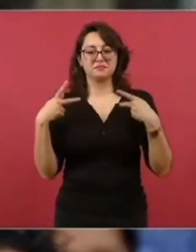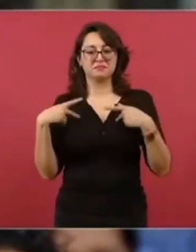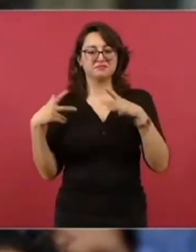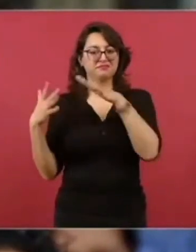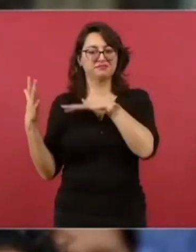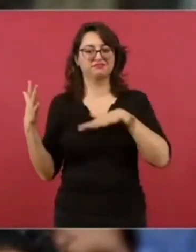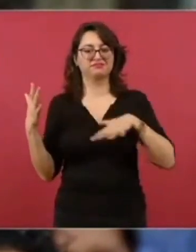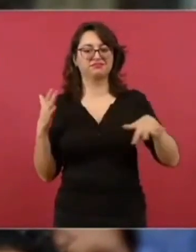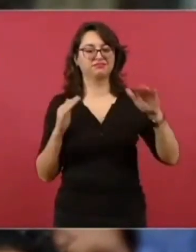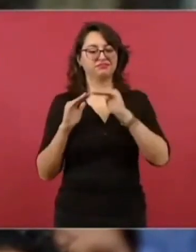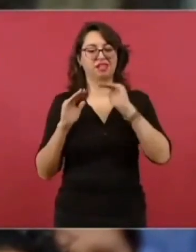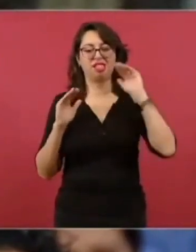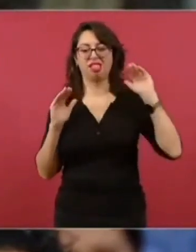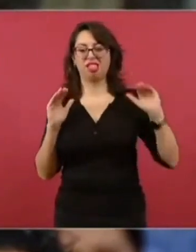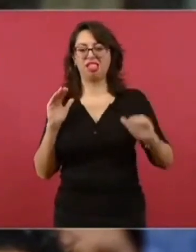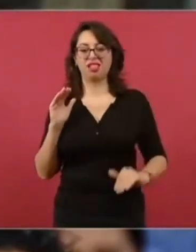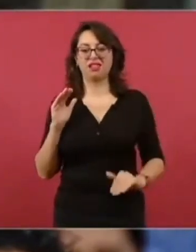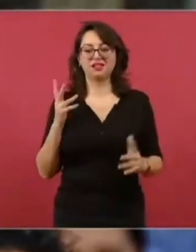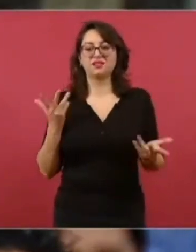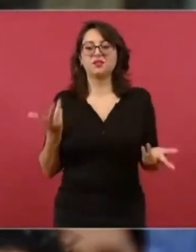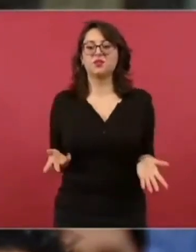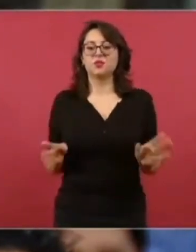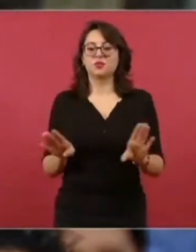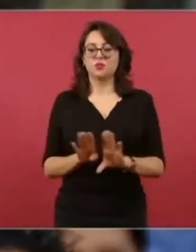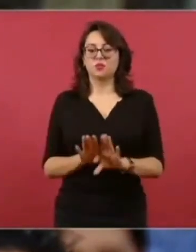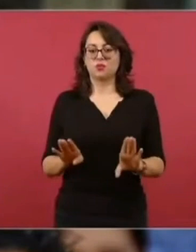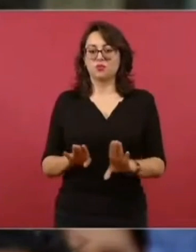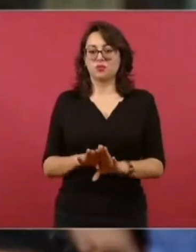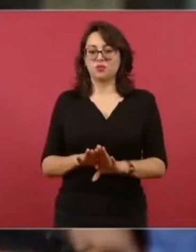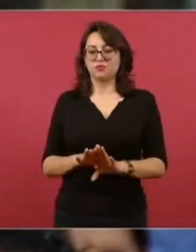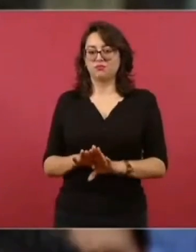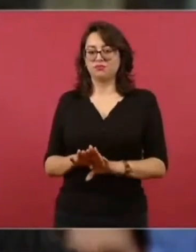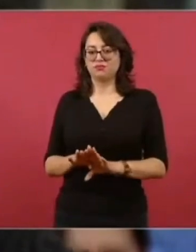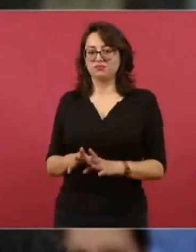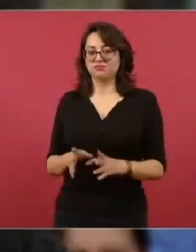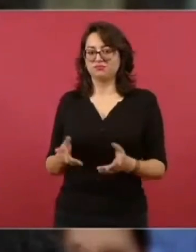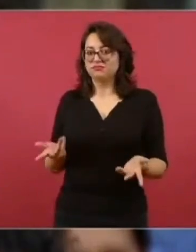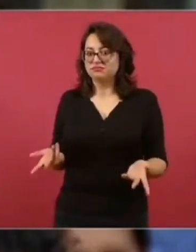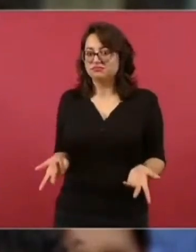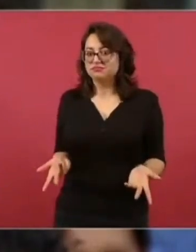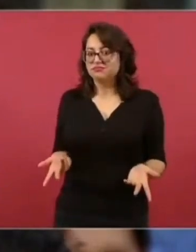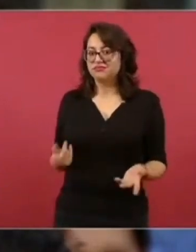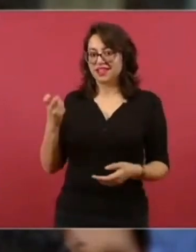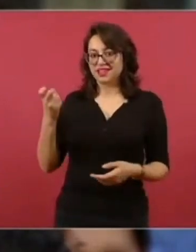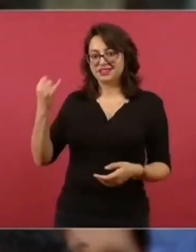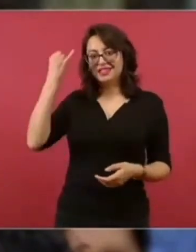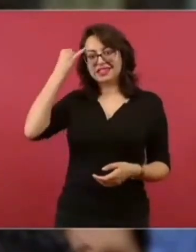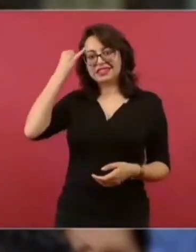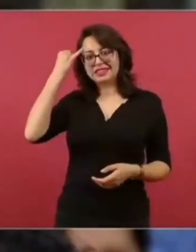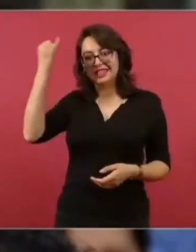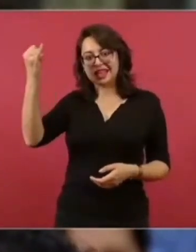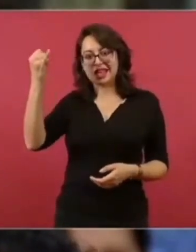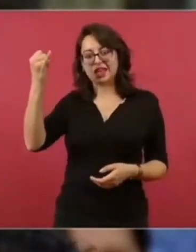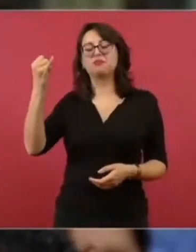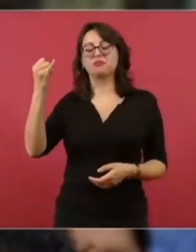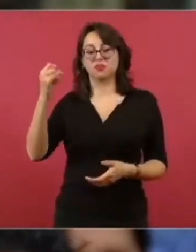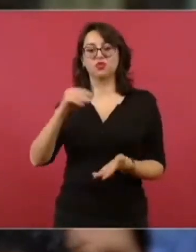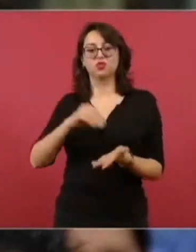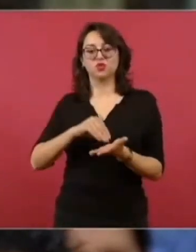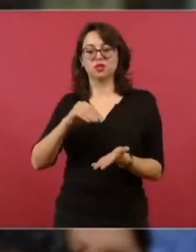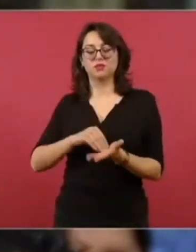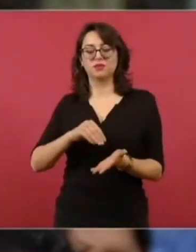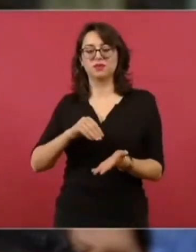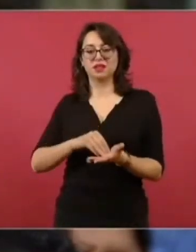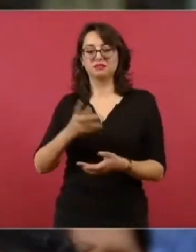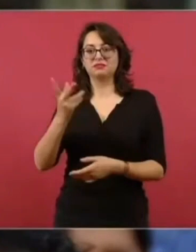la aplicación de su gobierno? ¿Siguen los ciudadanos posiblemente subordinados